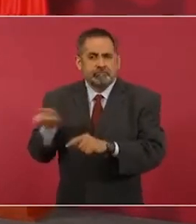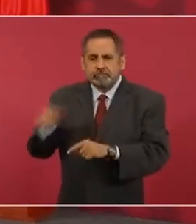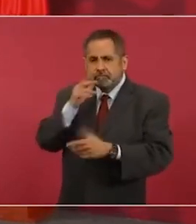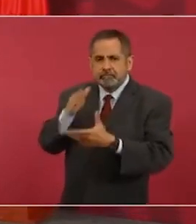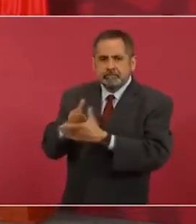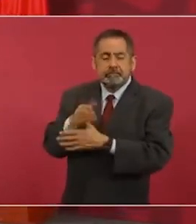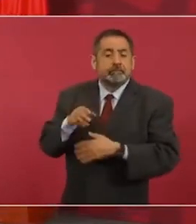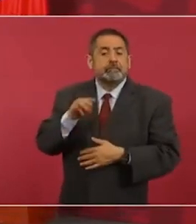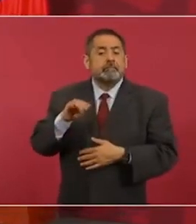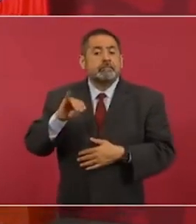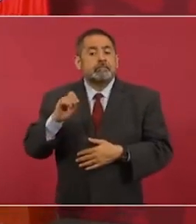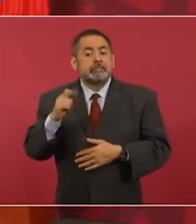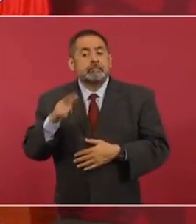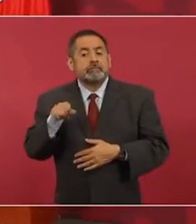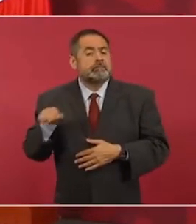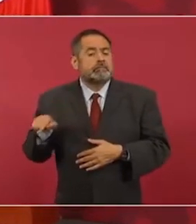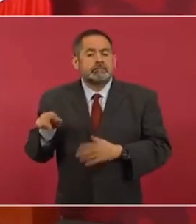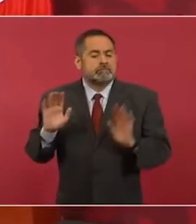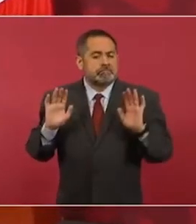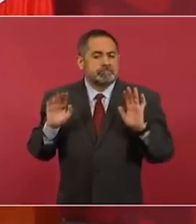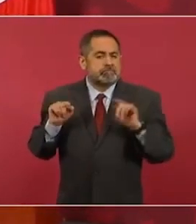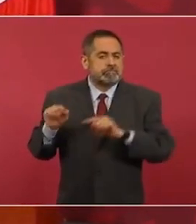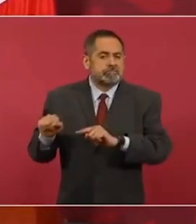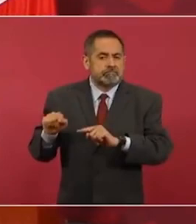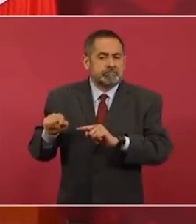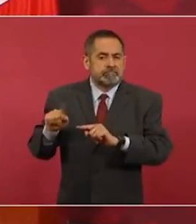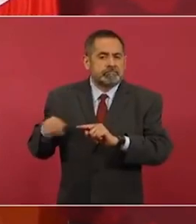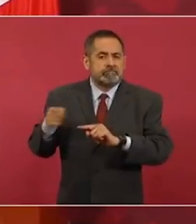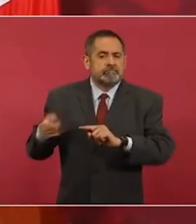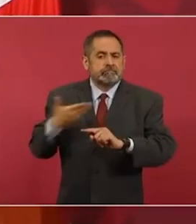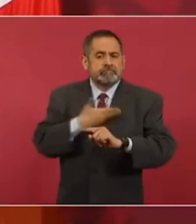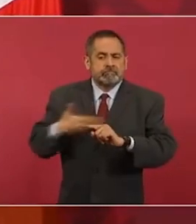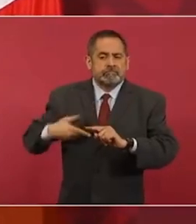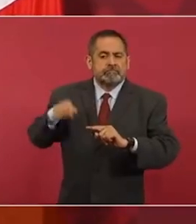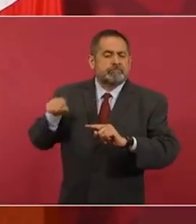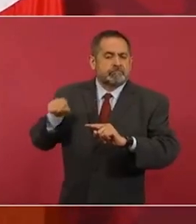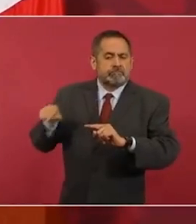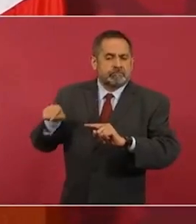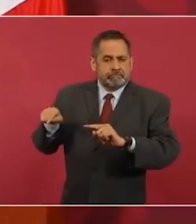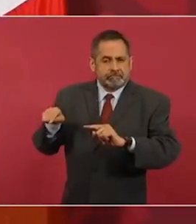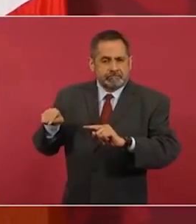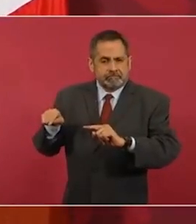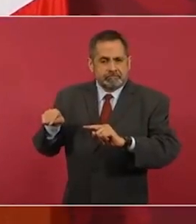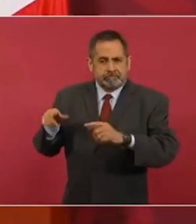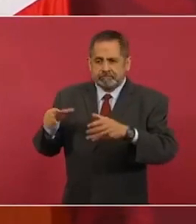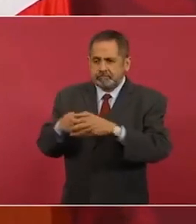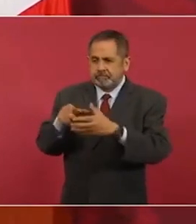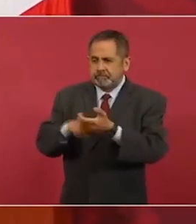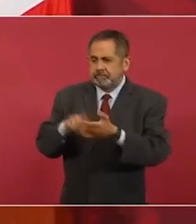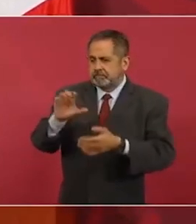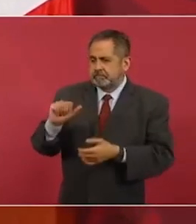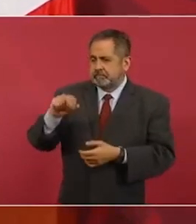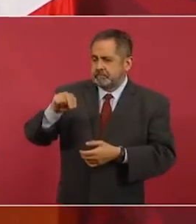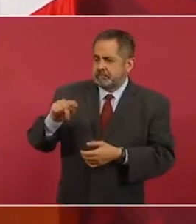Miguel Ángel es el presidente de Cantabria.